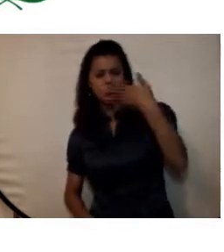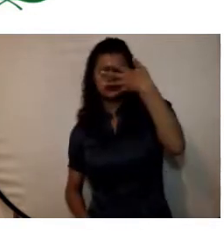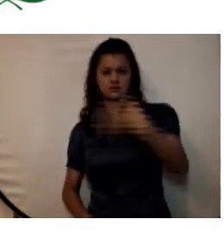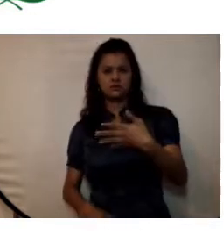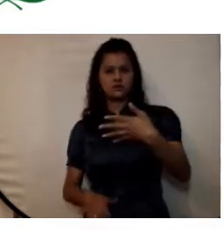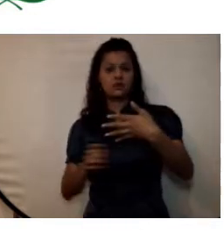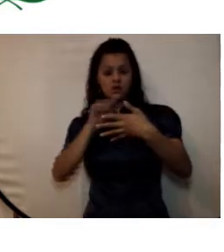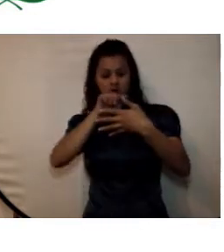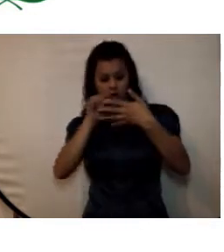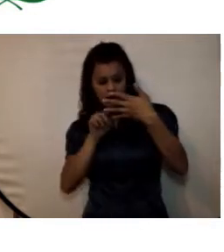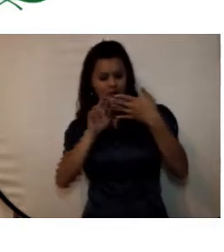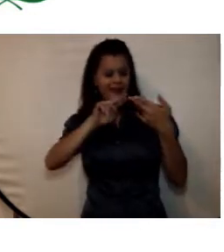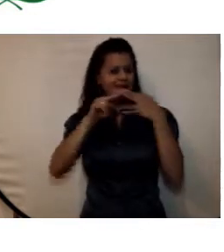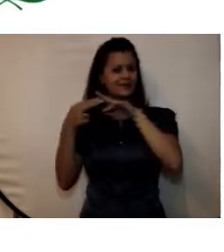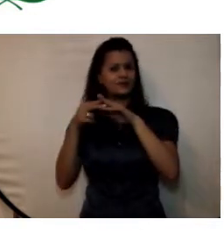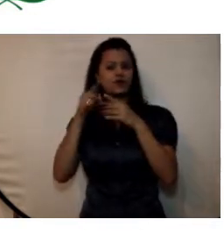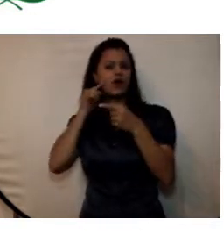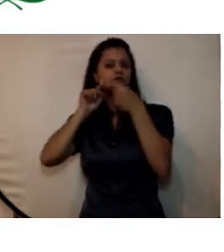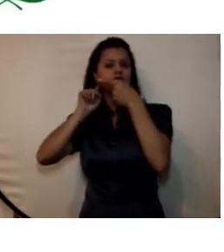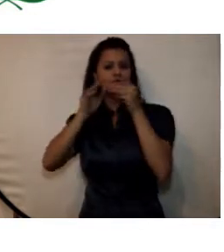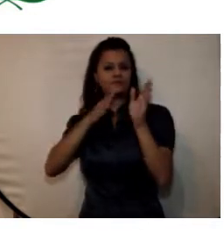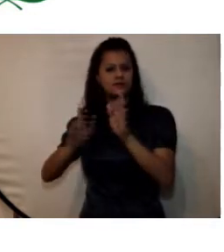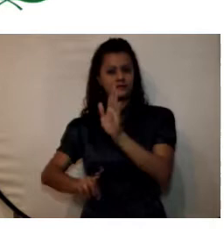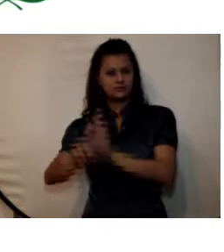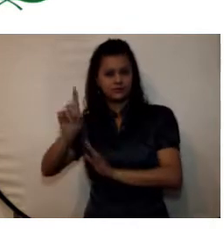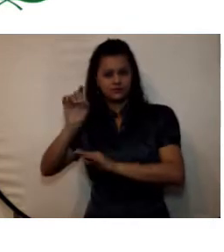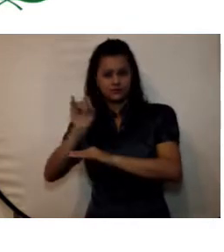objetivos del plan de desarrollo institucional